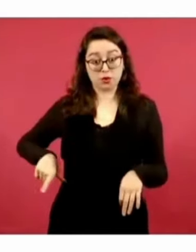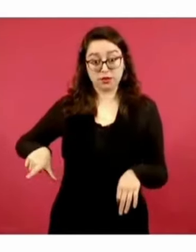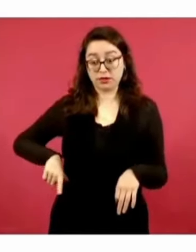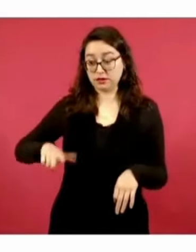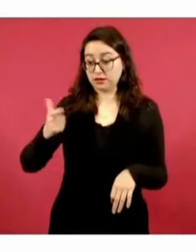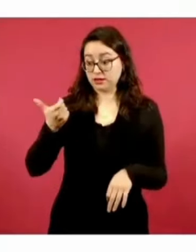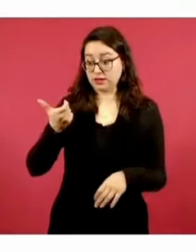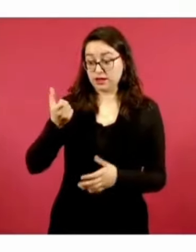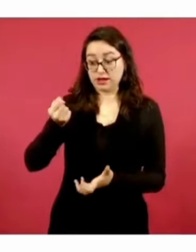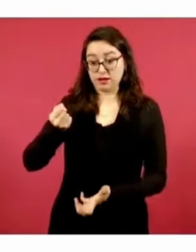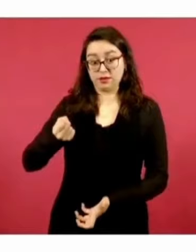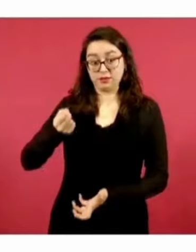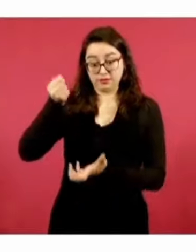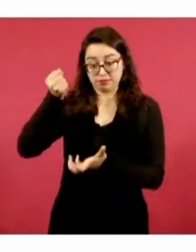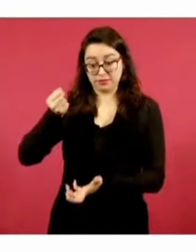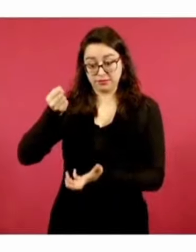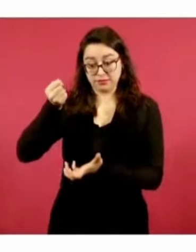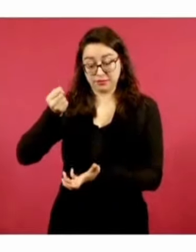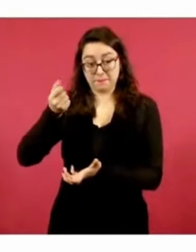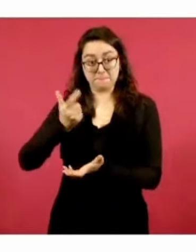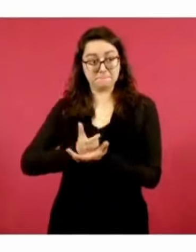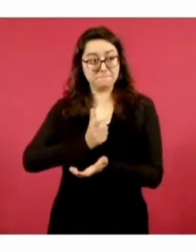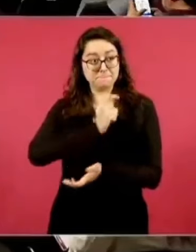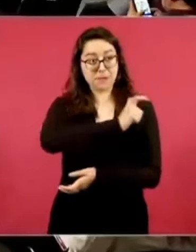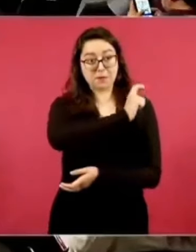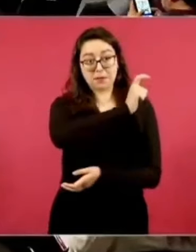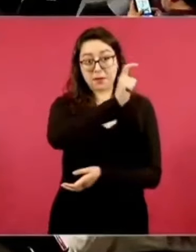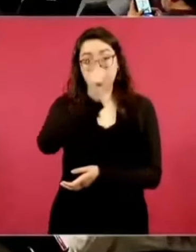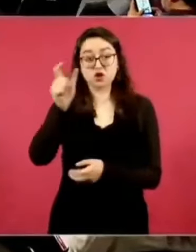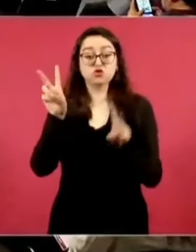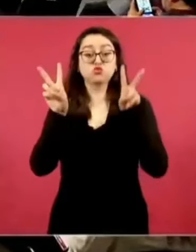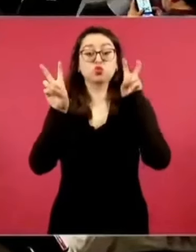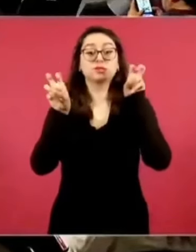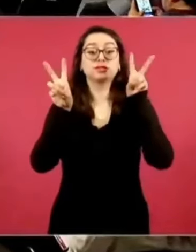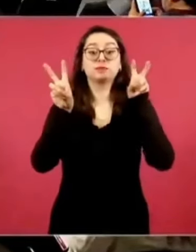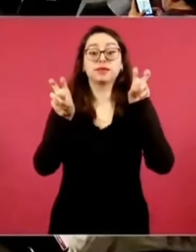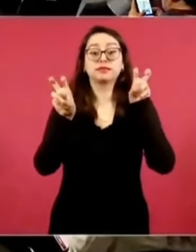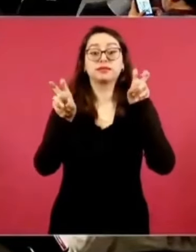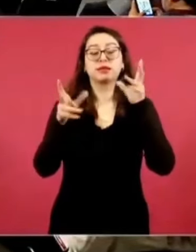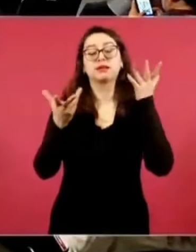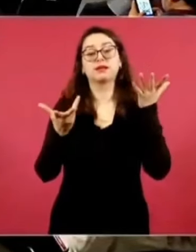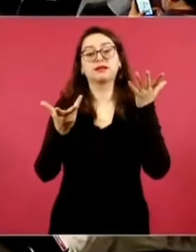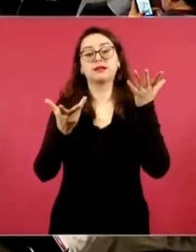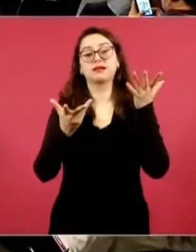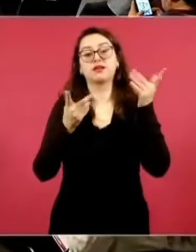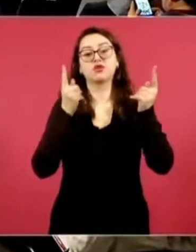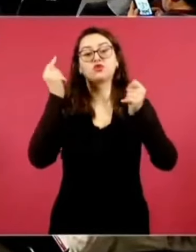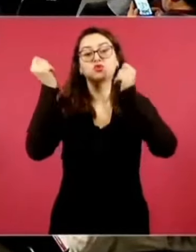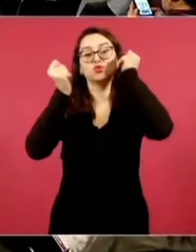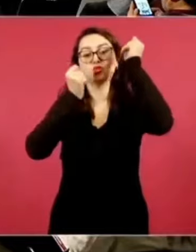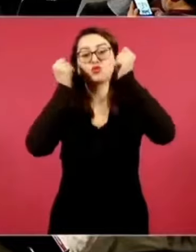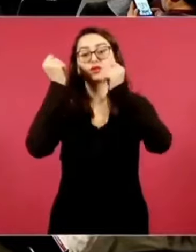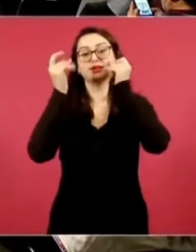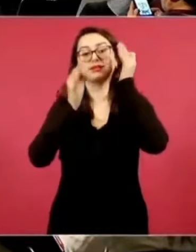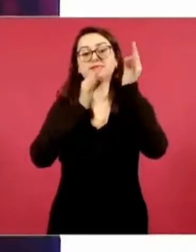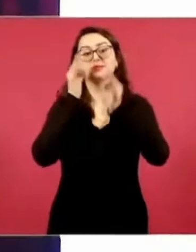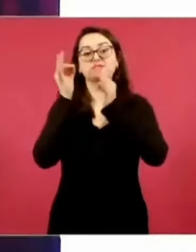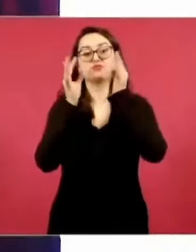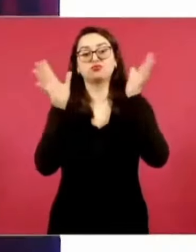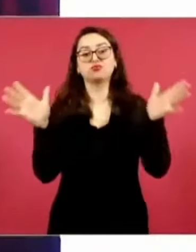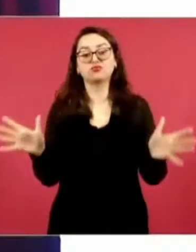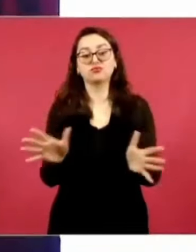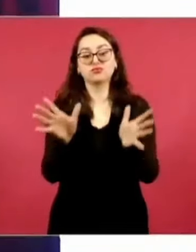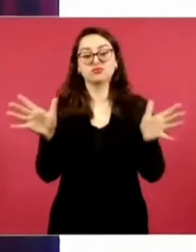para la promoción turística, a los turistas que llegan les cobran